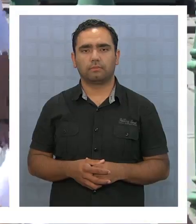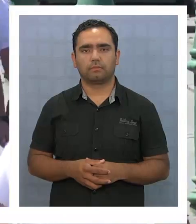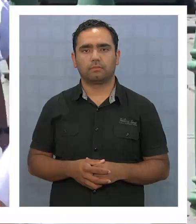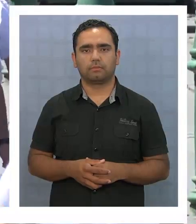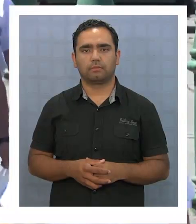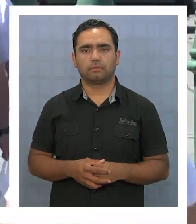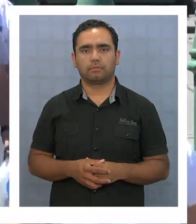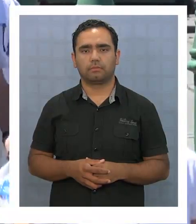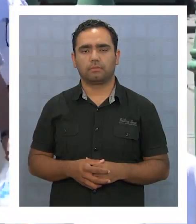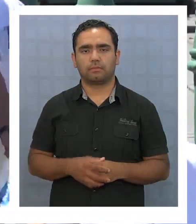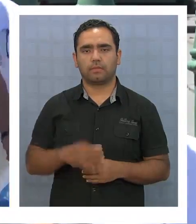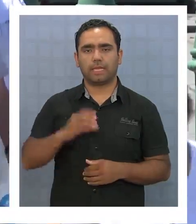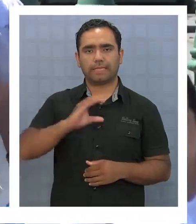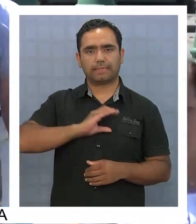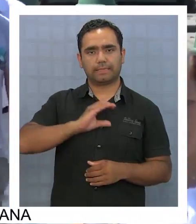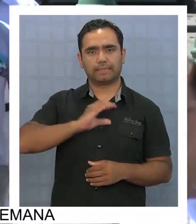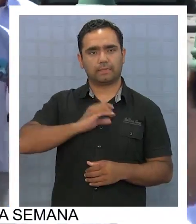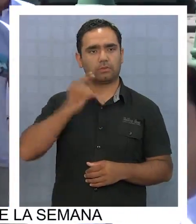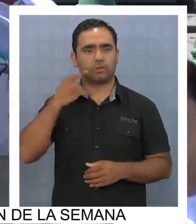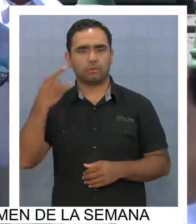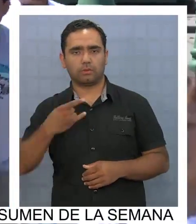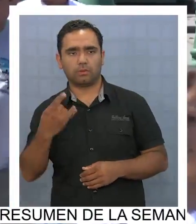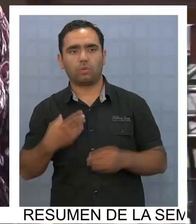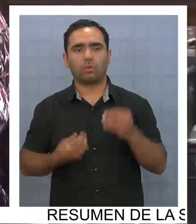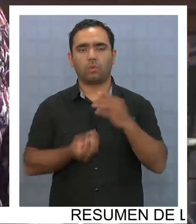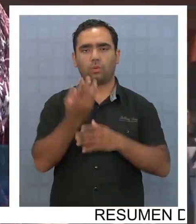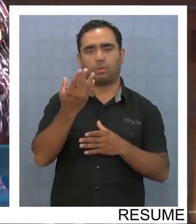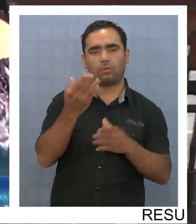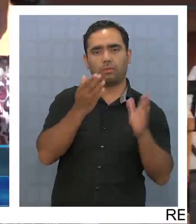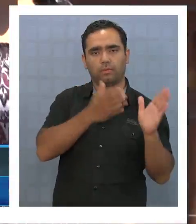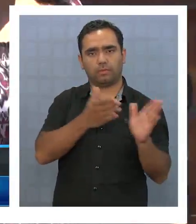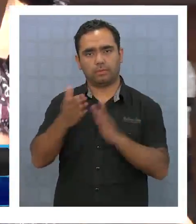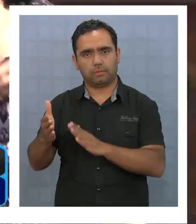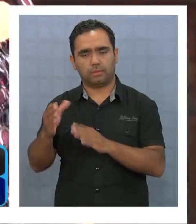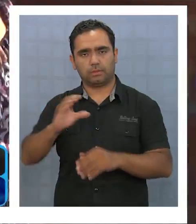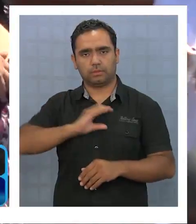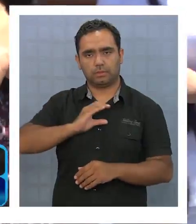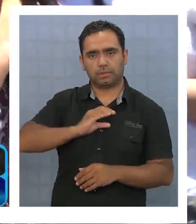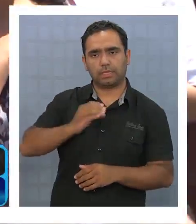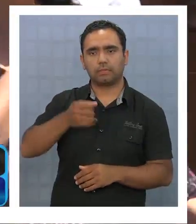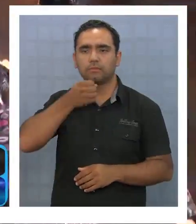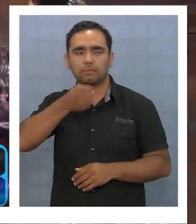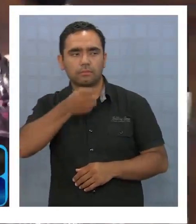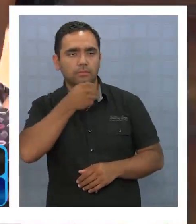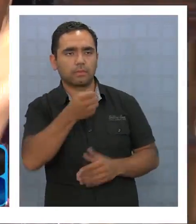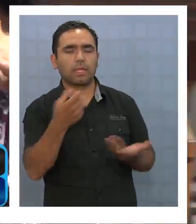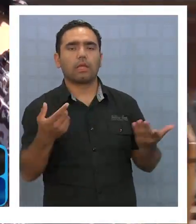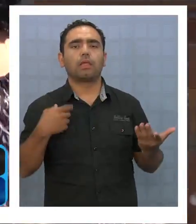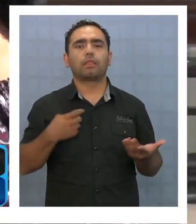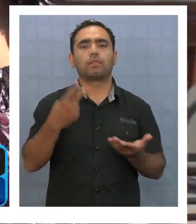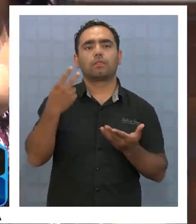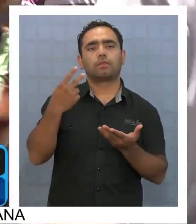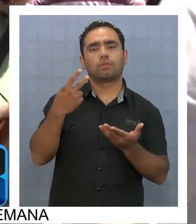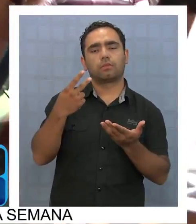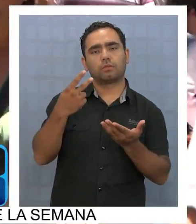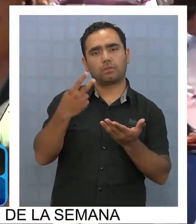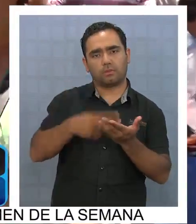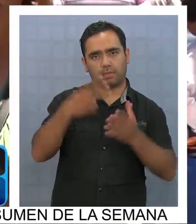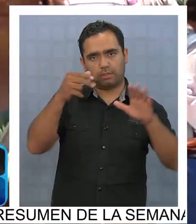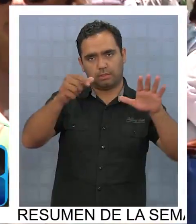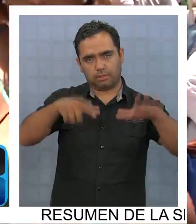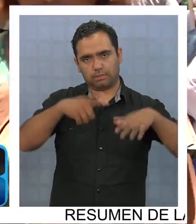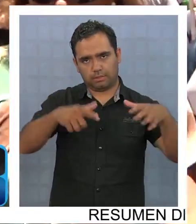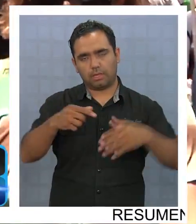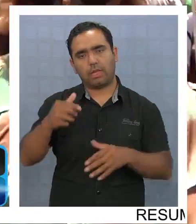Como un censo de emergencia que edificó el INE al nuevo proceso censal que se desarrollará en el país el 19 de abril del 2017.